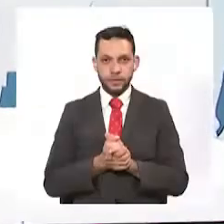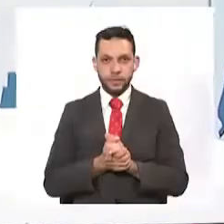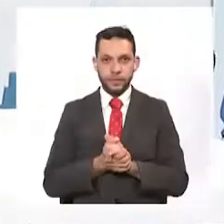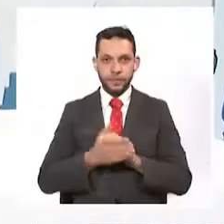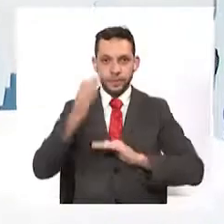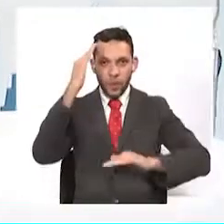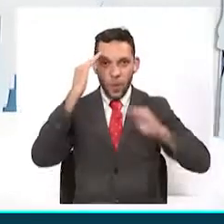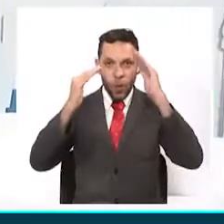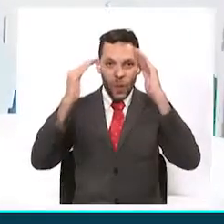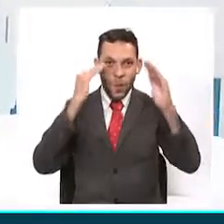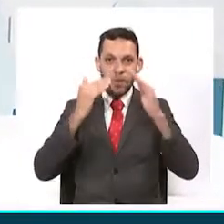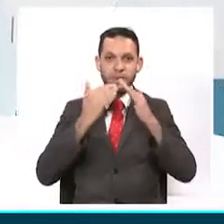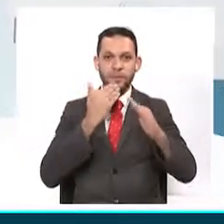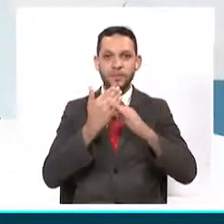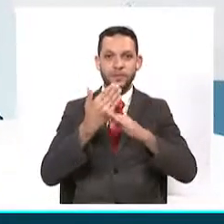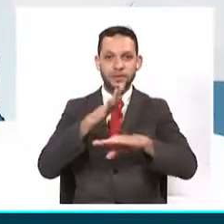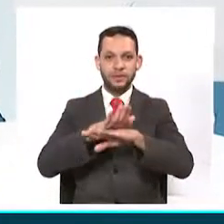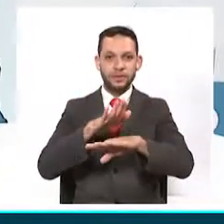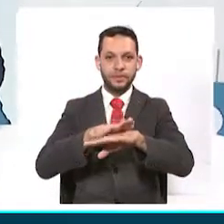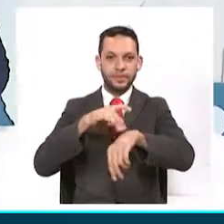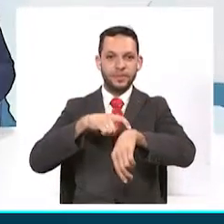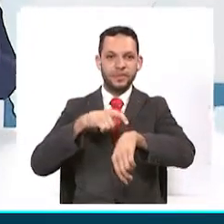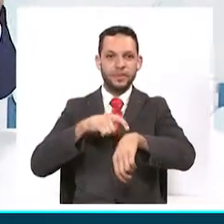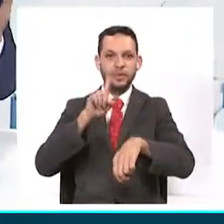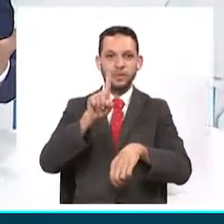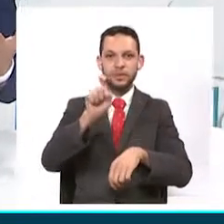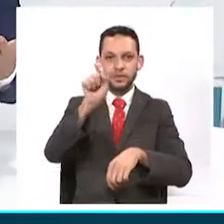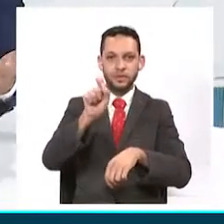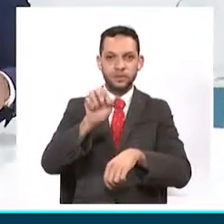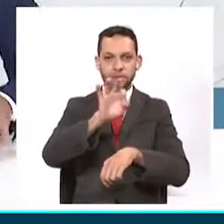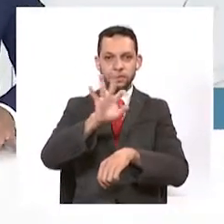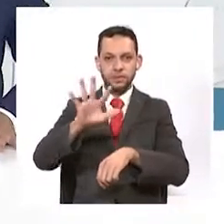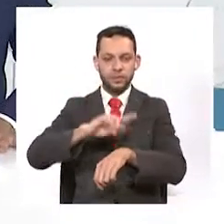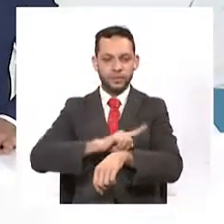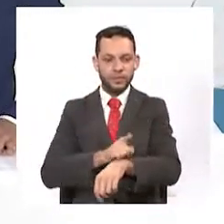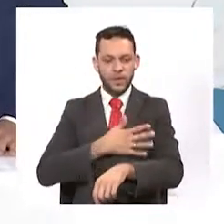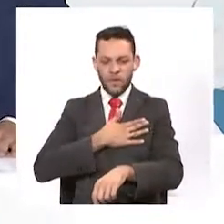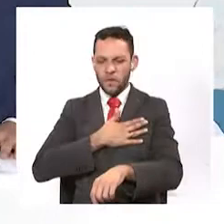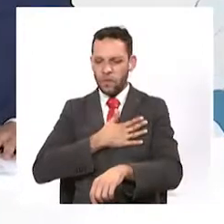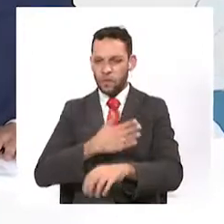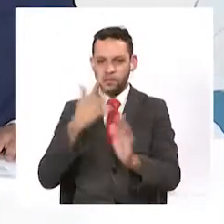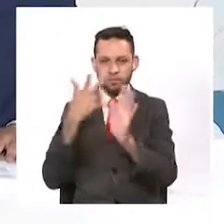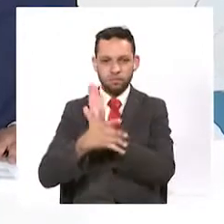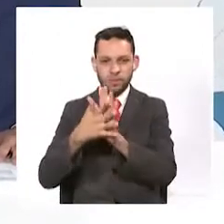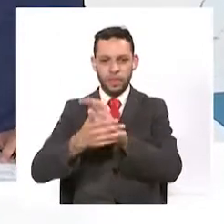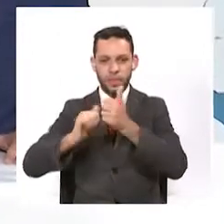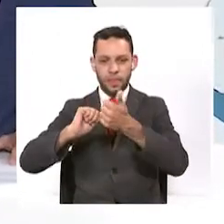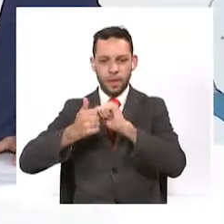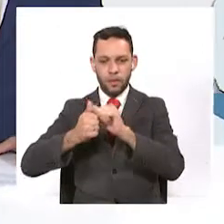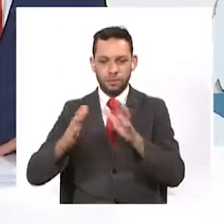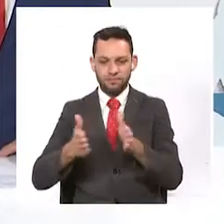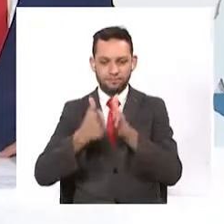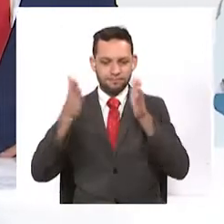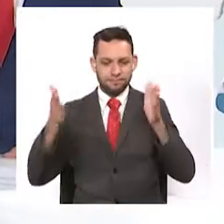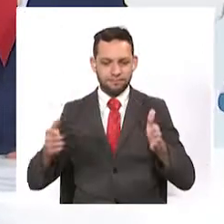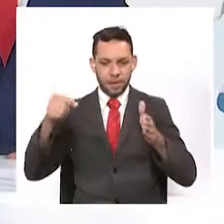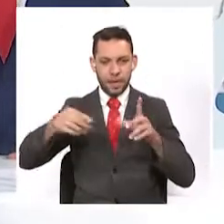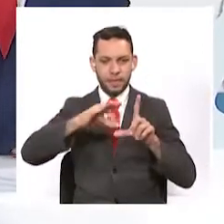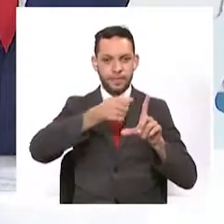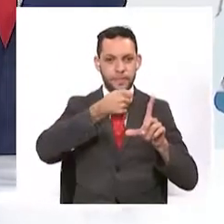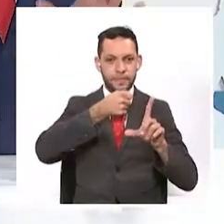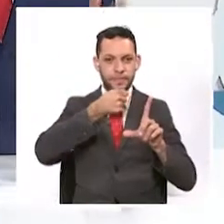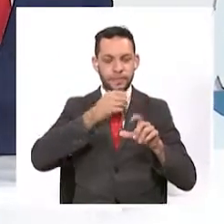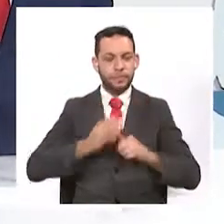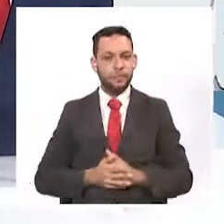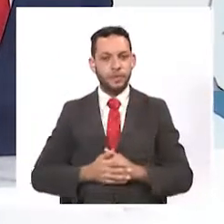Hola, ¿qué tal? Buenas tardes. Es una 35 minutos. Para mí es un placer y un gusto presentar la información deportiva en Telecafé Noticias, edición fin de semana.